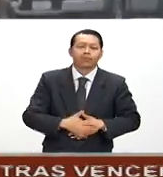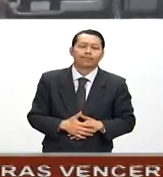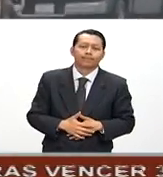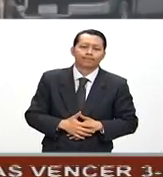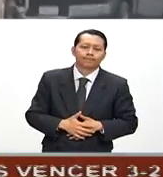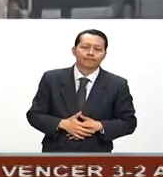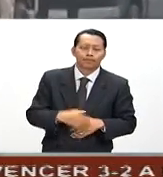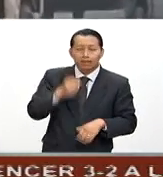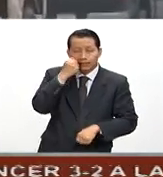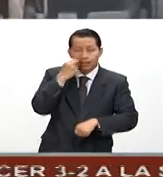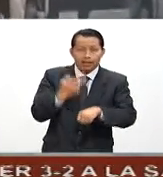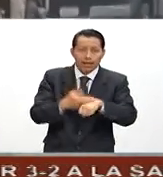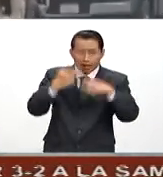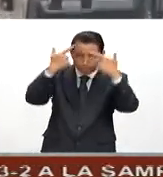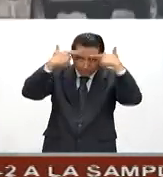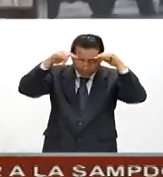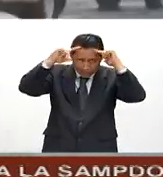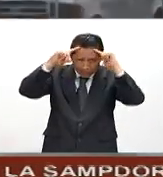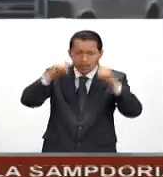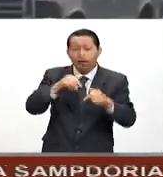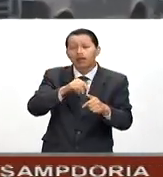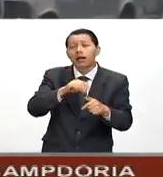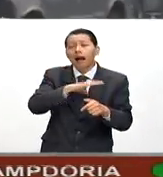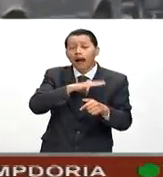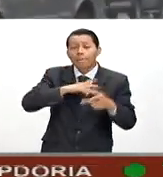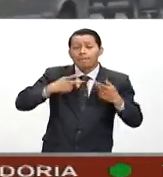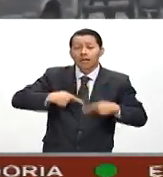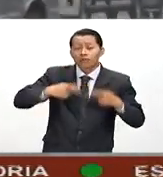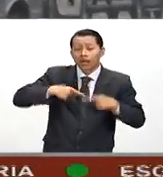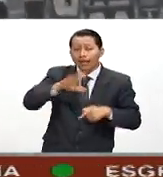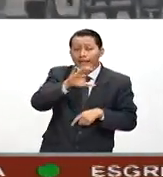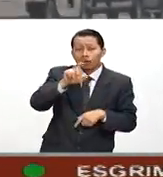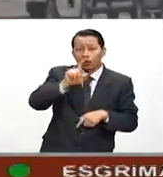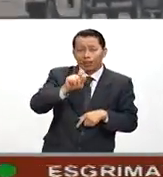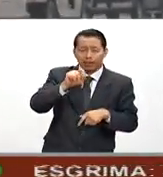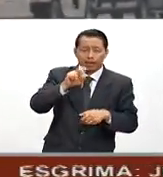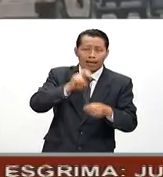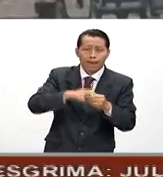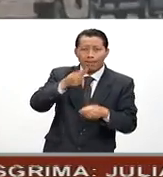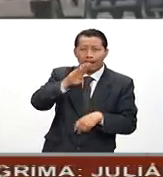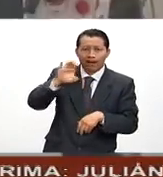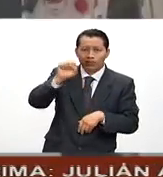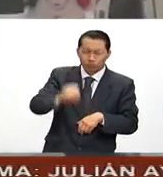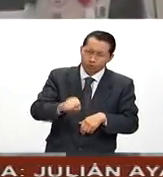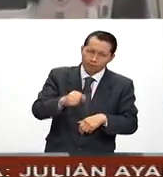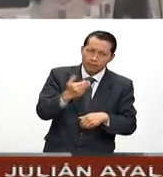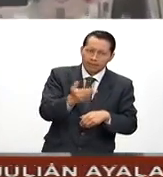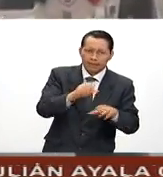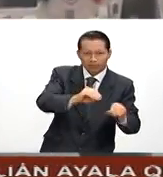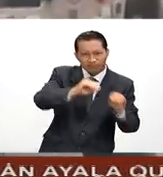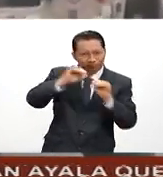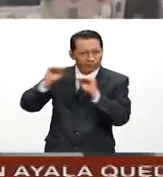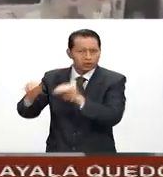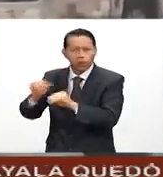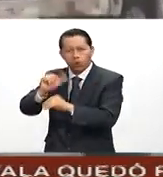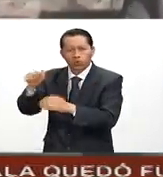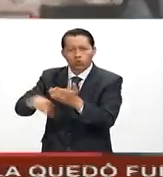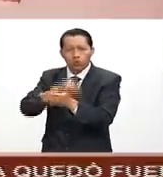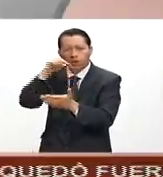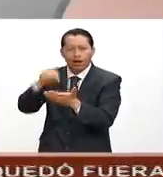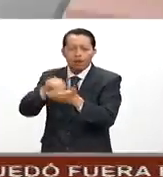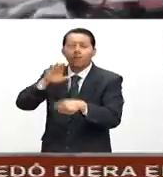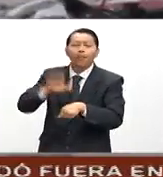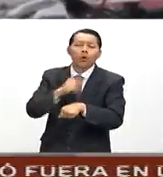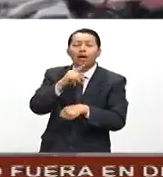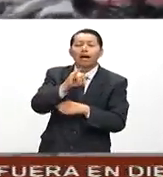La Secretaría de Marina desaloja a 520 personas en Baja California Sur ante los estragos que dejó la tormenta tropical Javier.